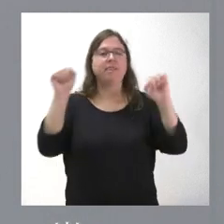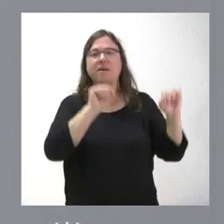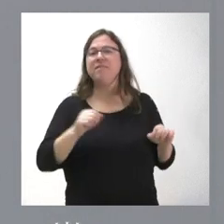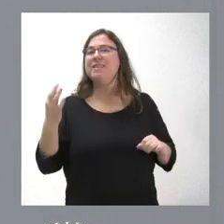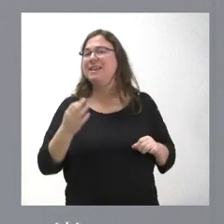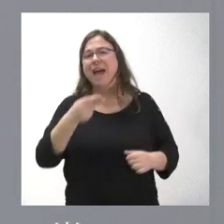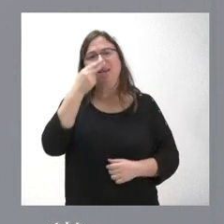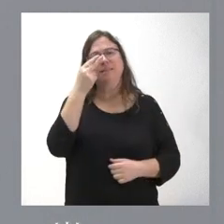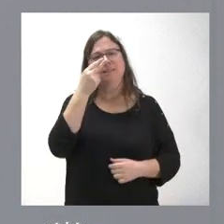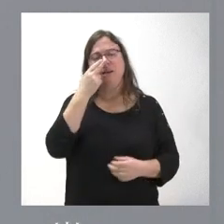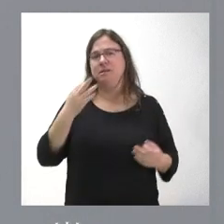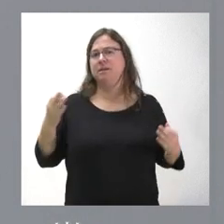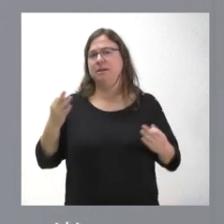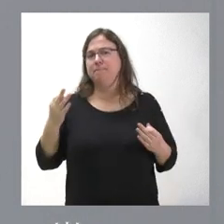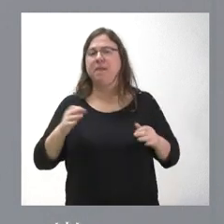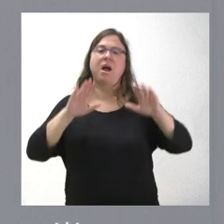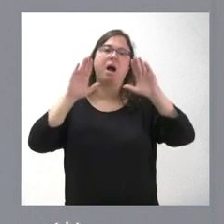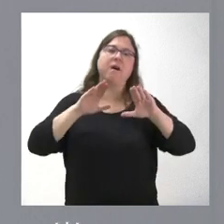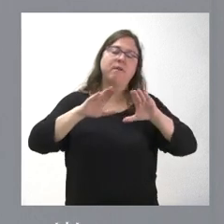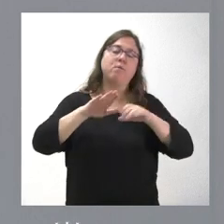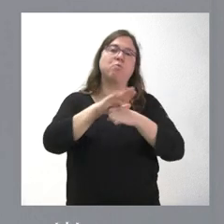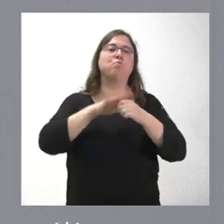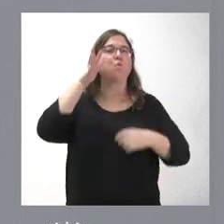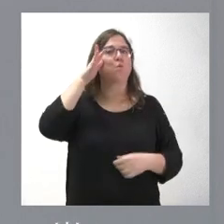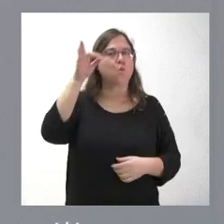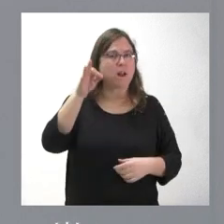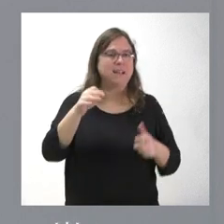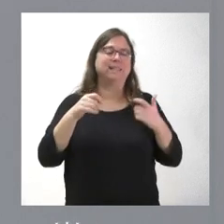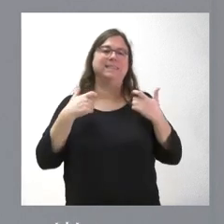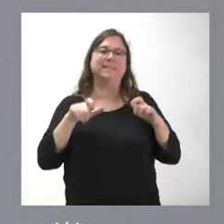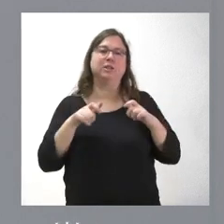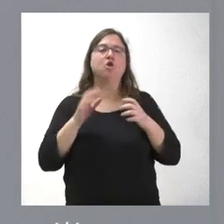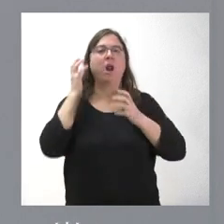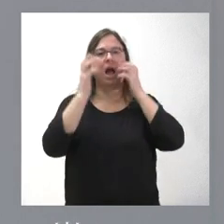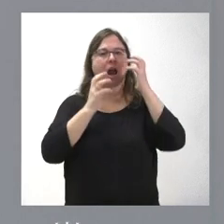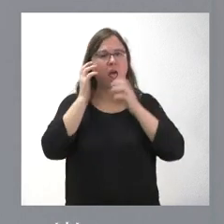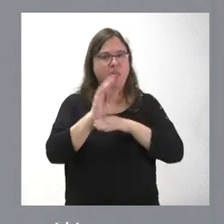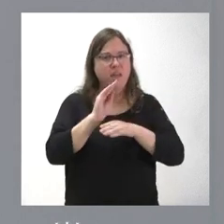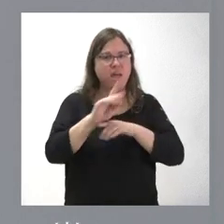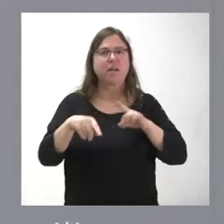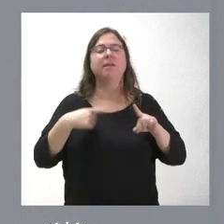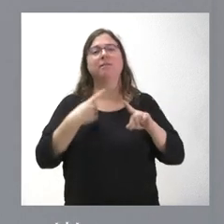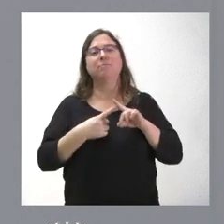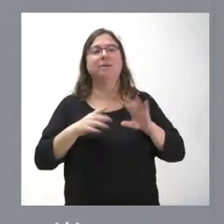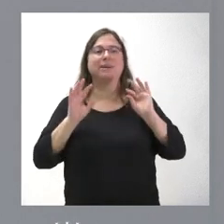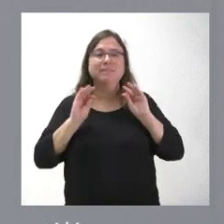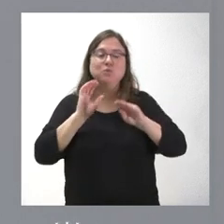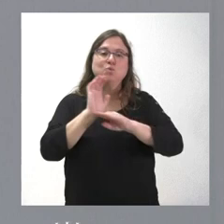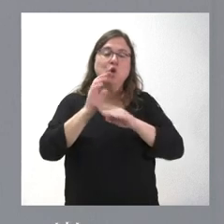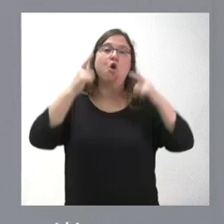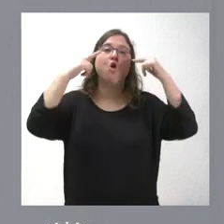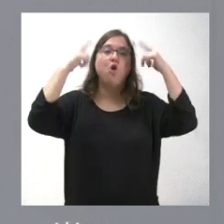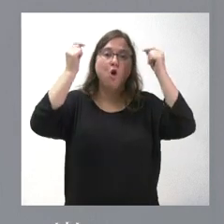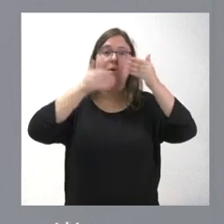intereses en favor del mundo rural, en favor del sector de la ganadería y en favor también de la especie del lobo y de su